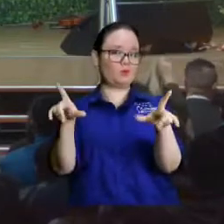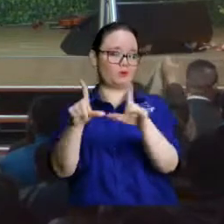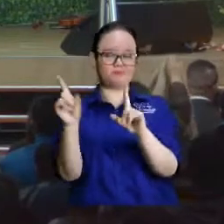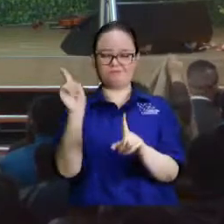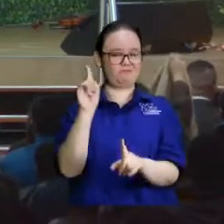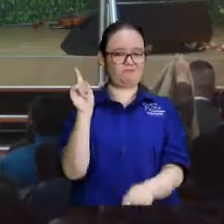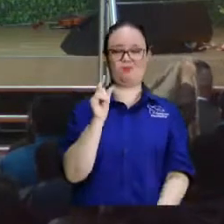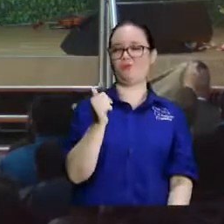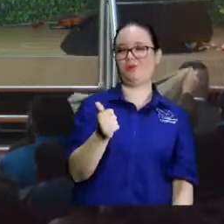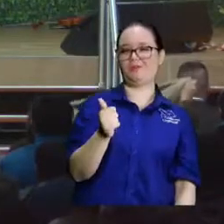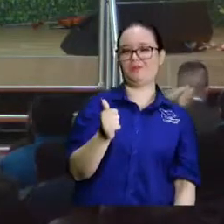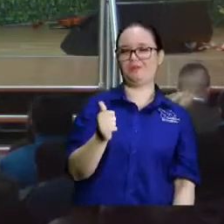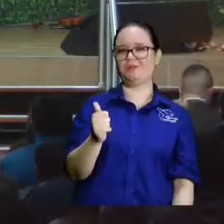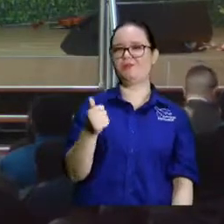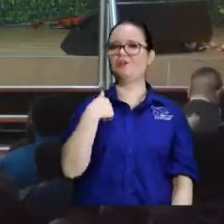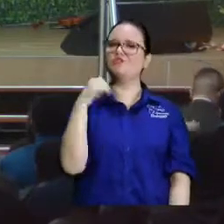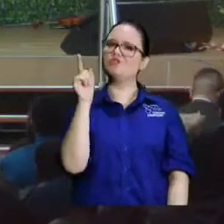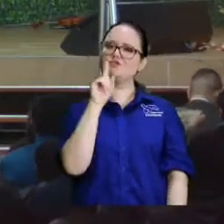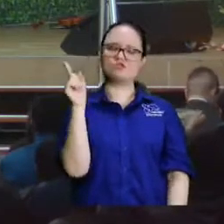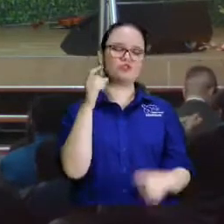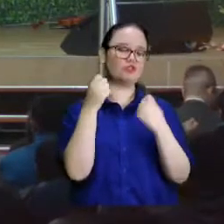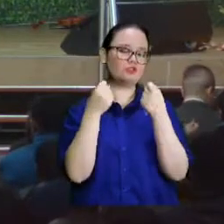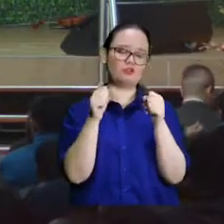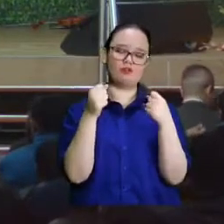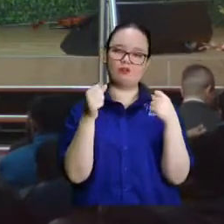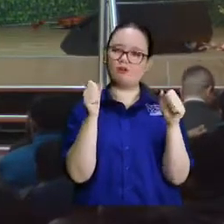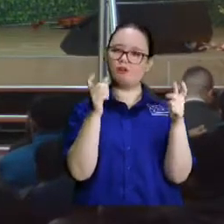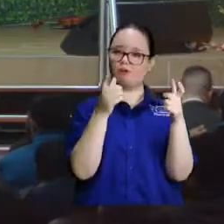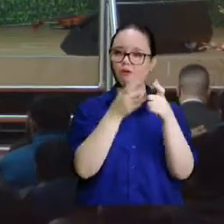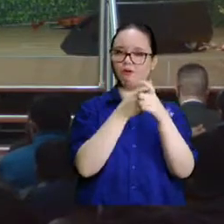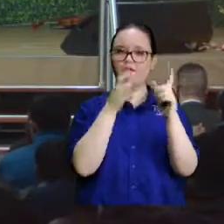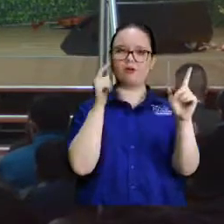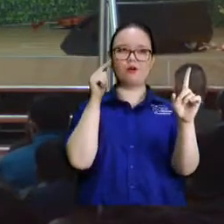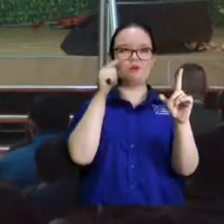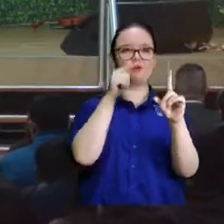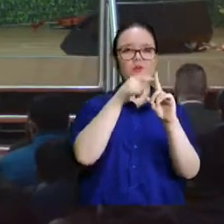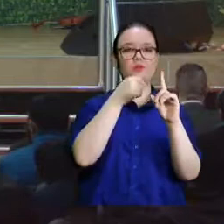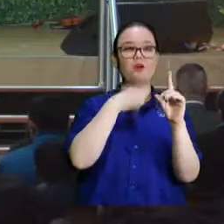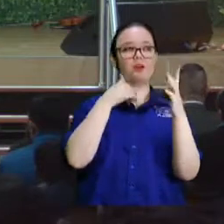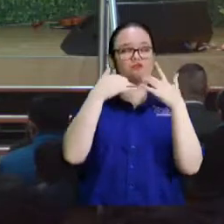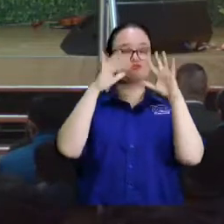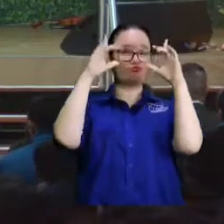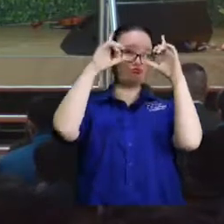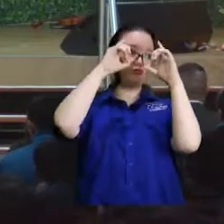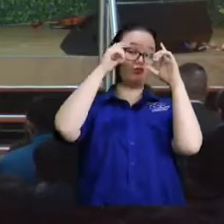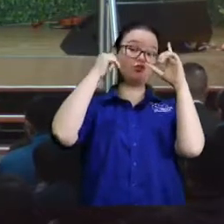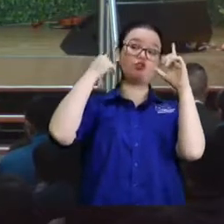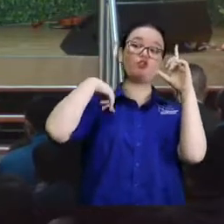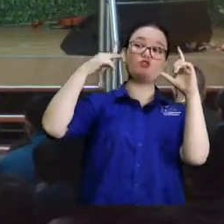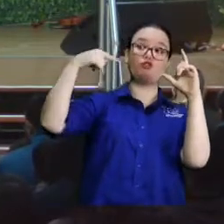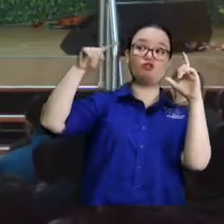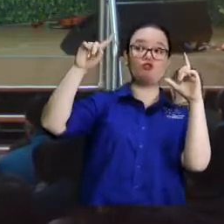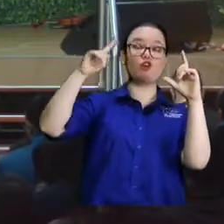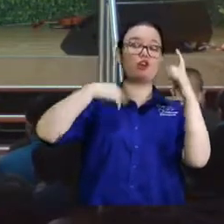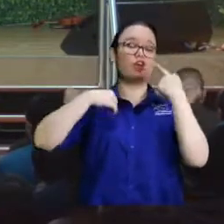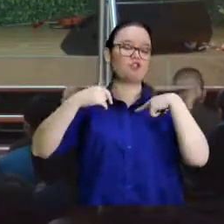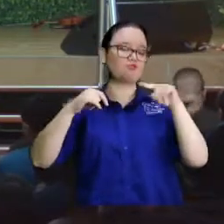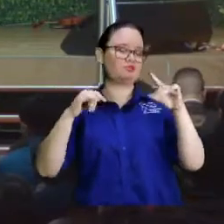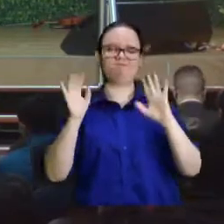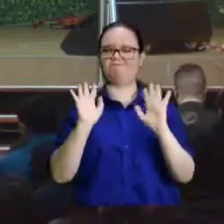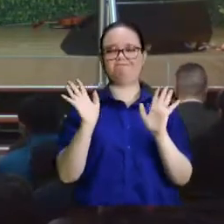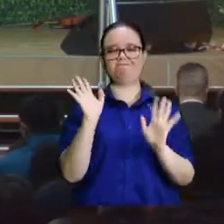Entonces, no lo hago con el propósito como hacen algunos que se toman fotos y dicen yo, en no sé dónde, yo viajando por acá. No,